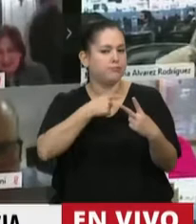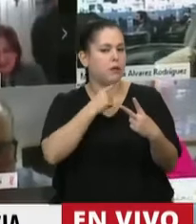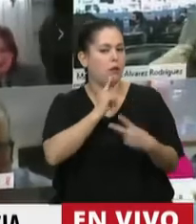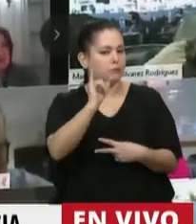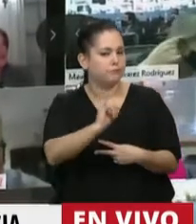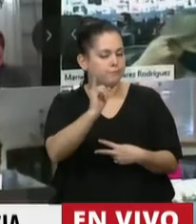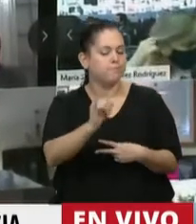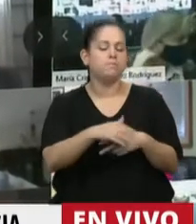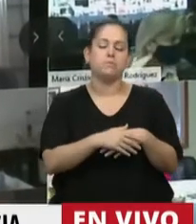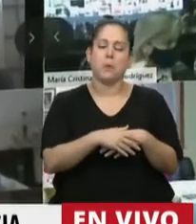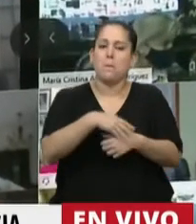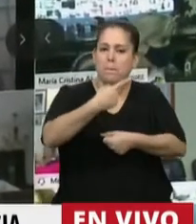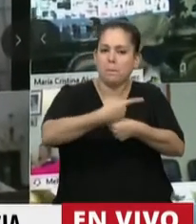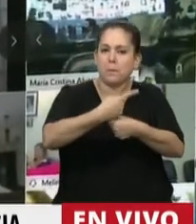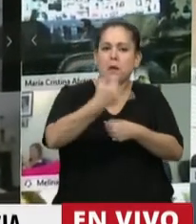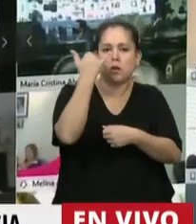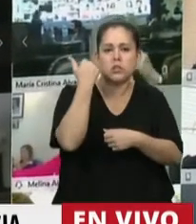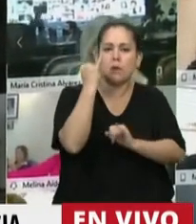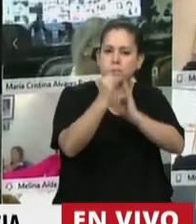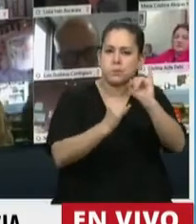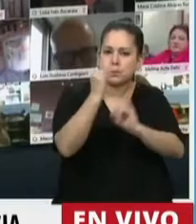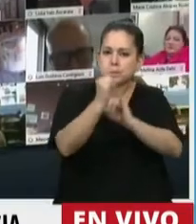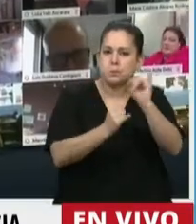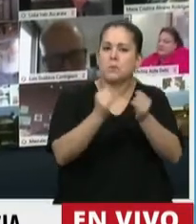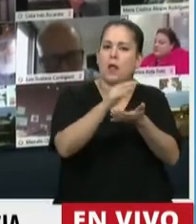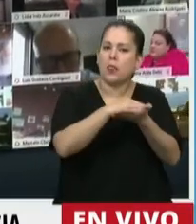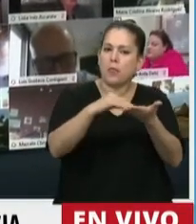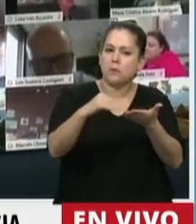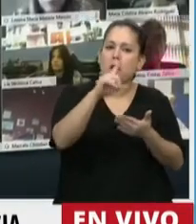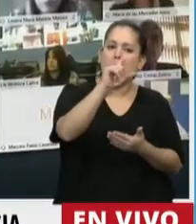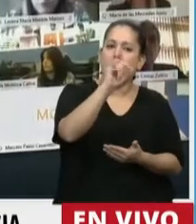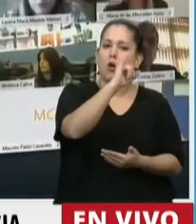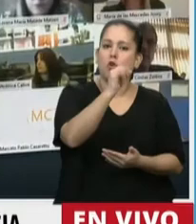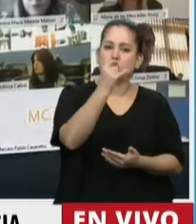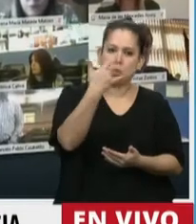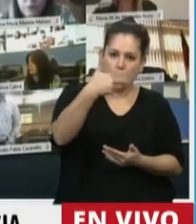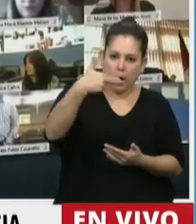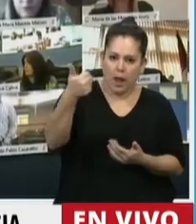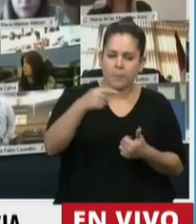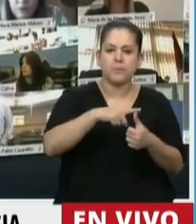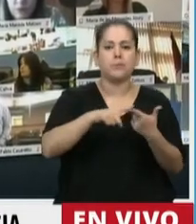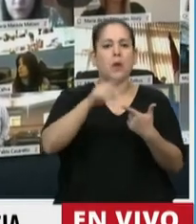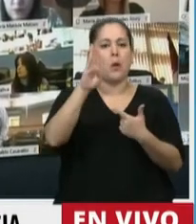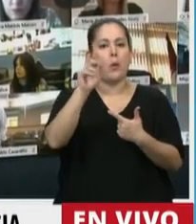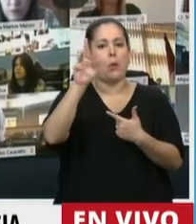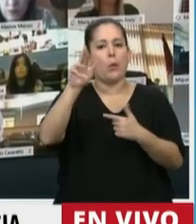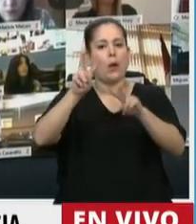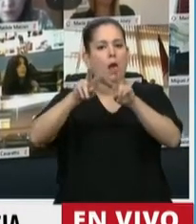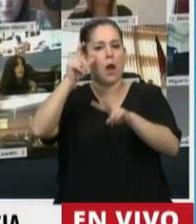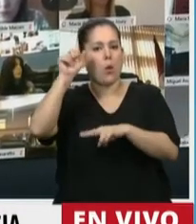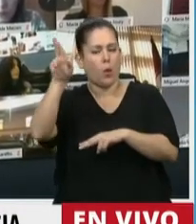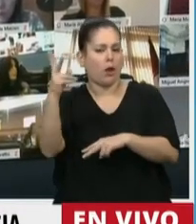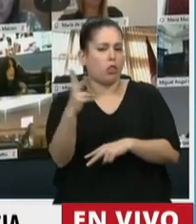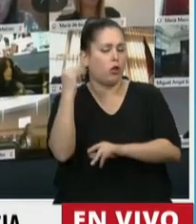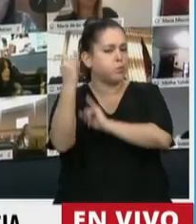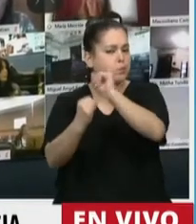La primera que ya se ha explicitado claramente, lo han hecho la diputada Osuna y la diputada Brauer, claramente, respecto de